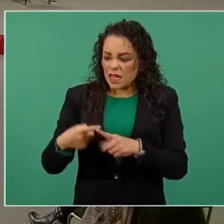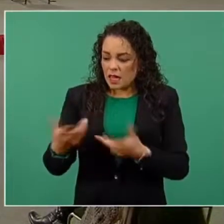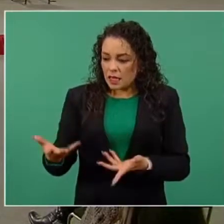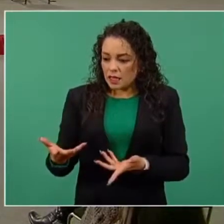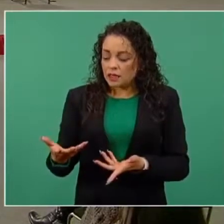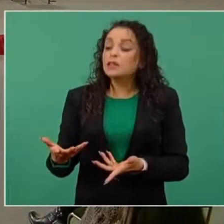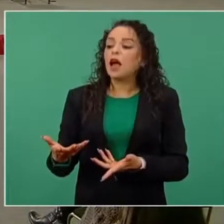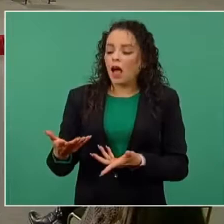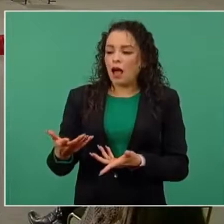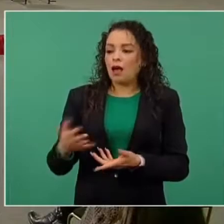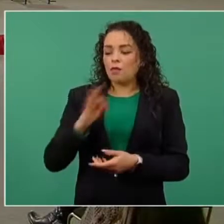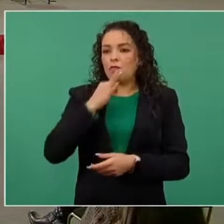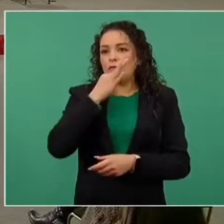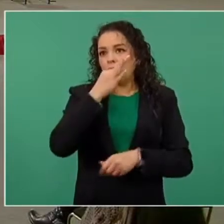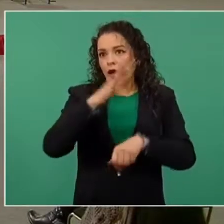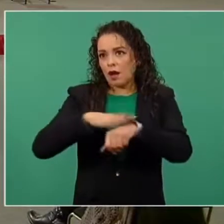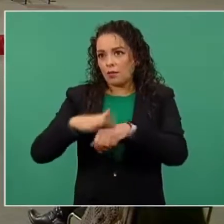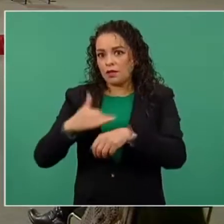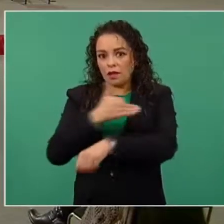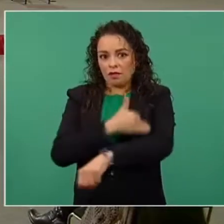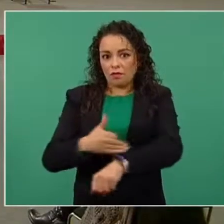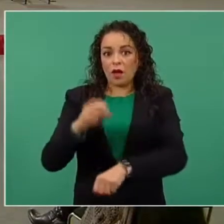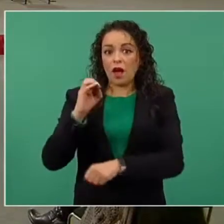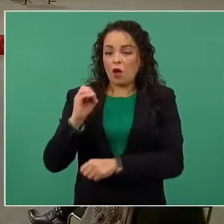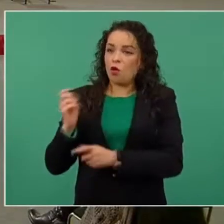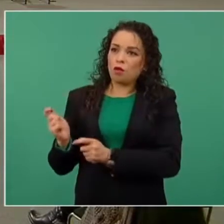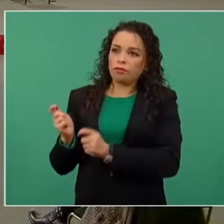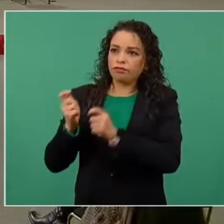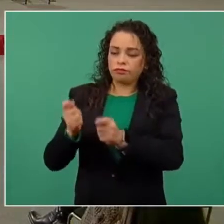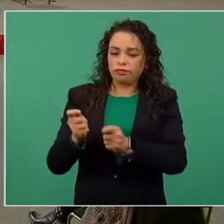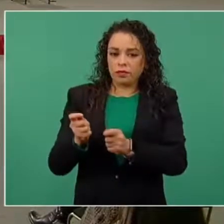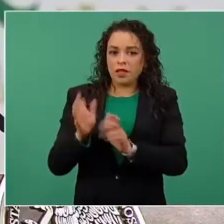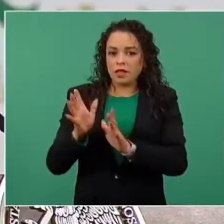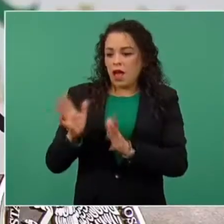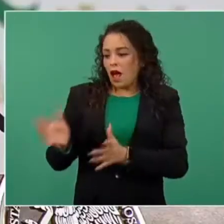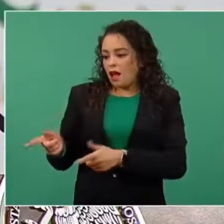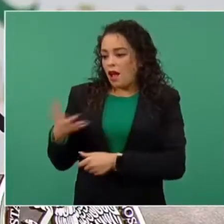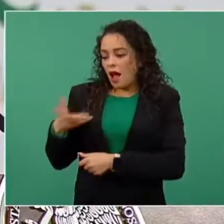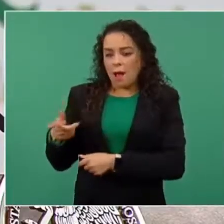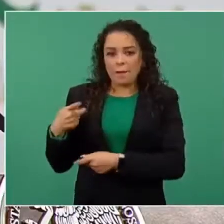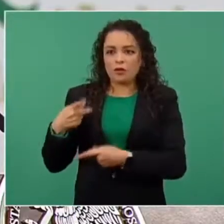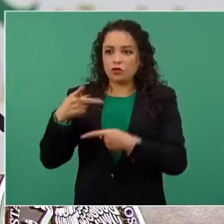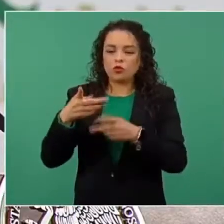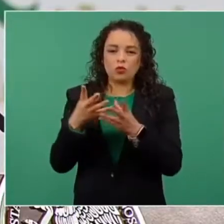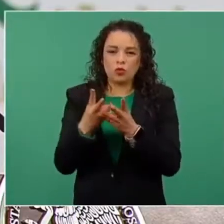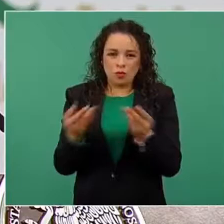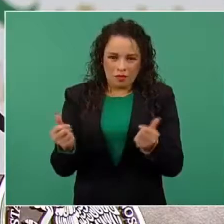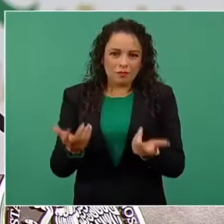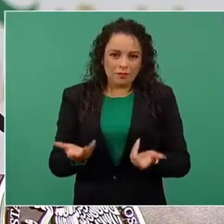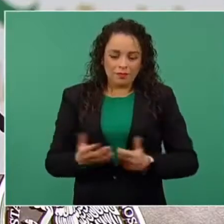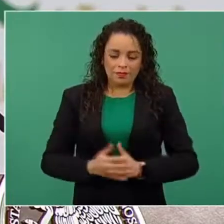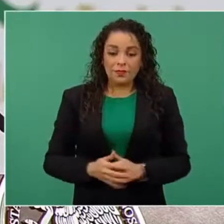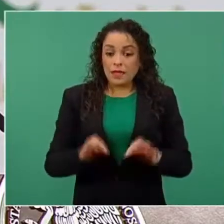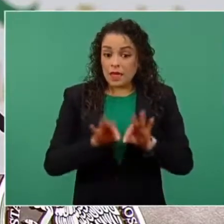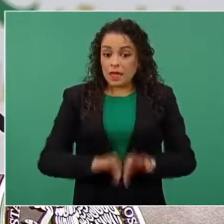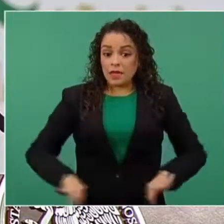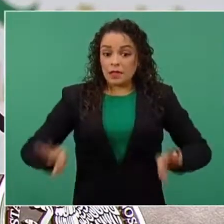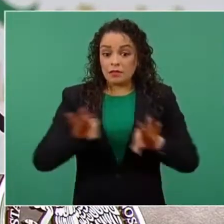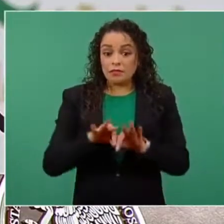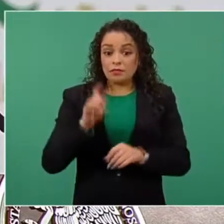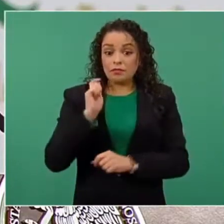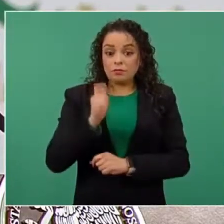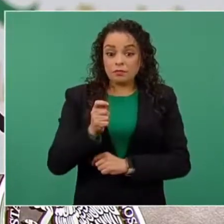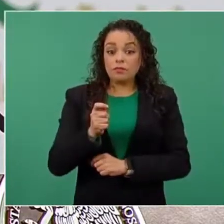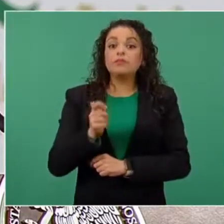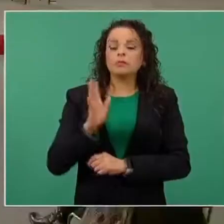Voy a dar algunos datos más adelante poniendo estos ejemplos. De manera muy importante, se han canalizado recursos